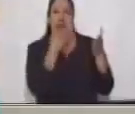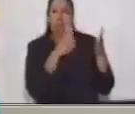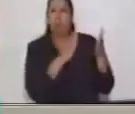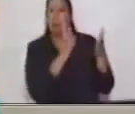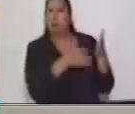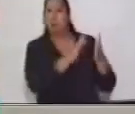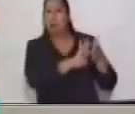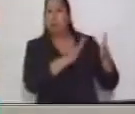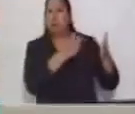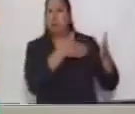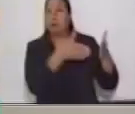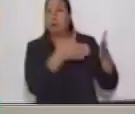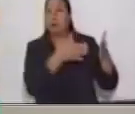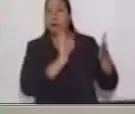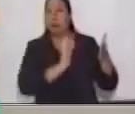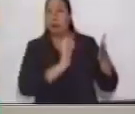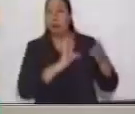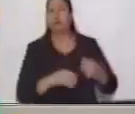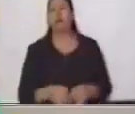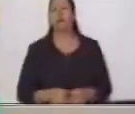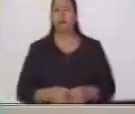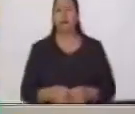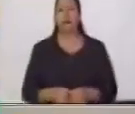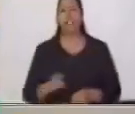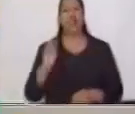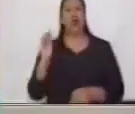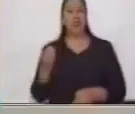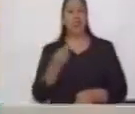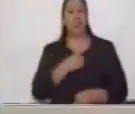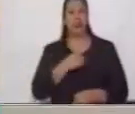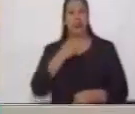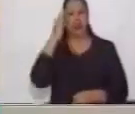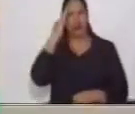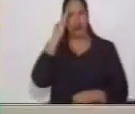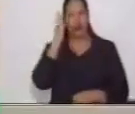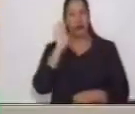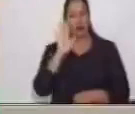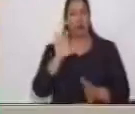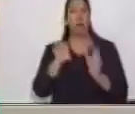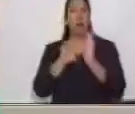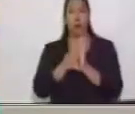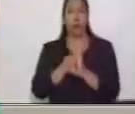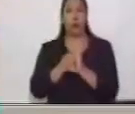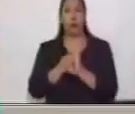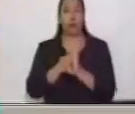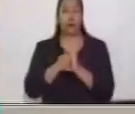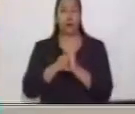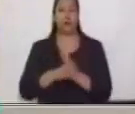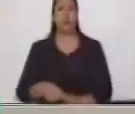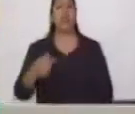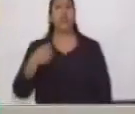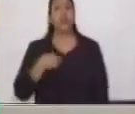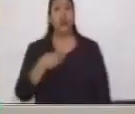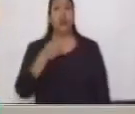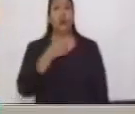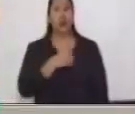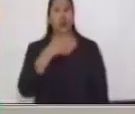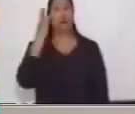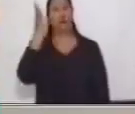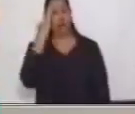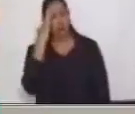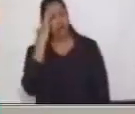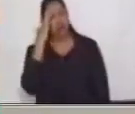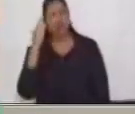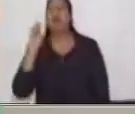recursos gráficos. ¿Qué quiero saber? Por ejemplo, yo quiero saber qué es un recurso gráfico.